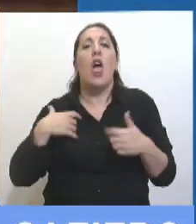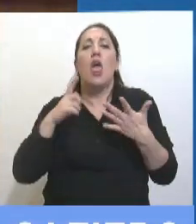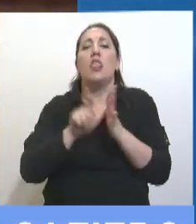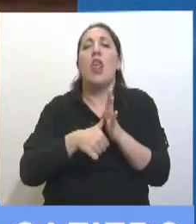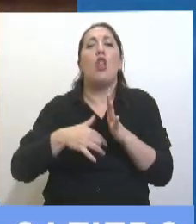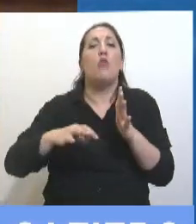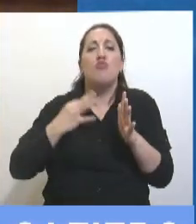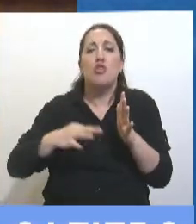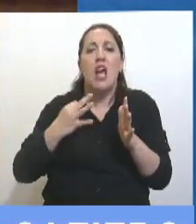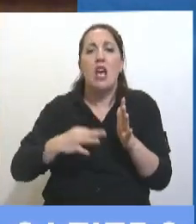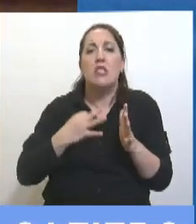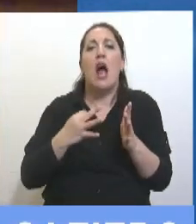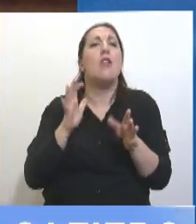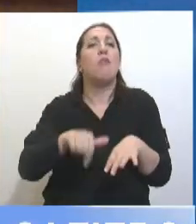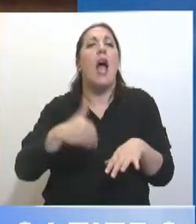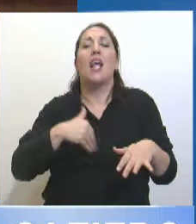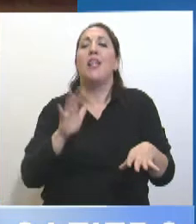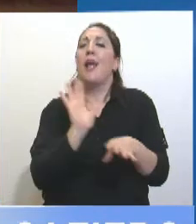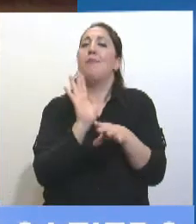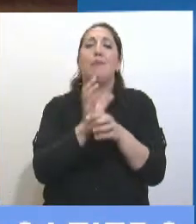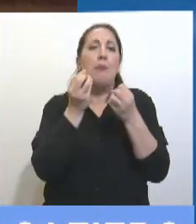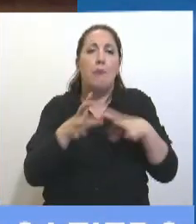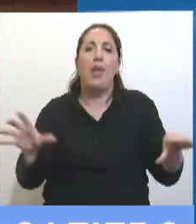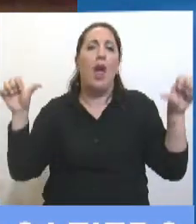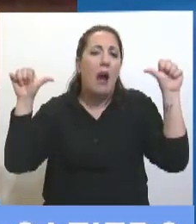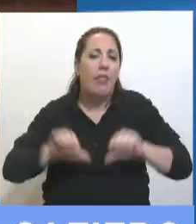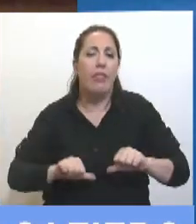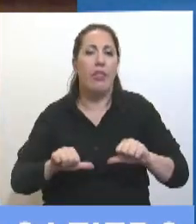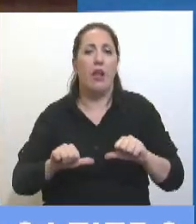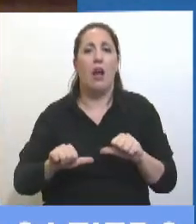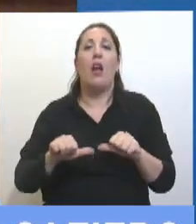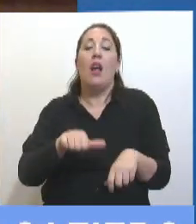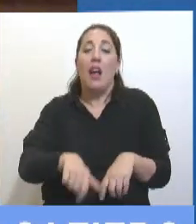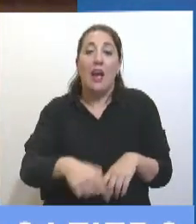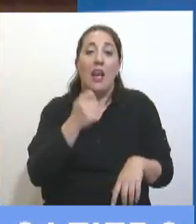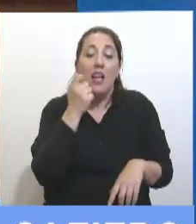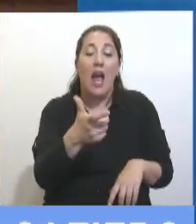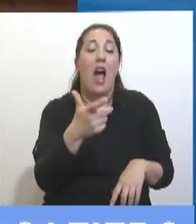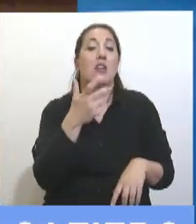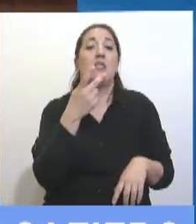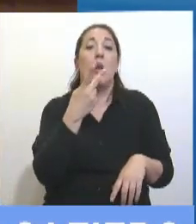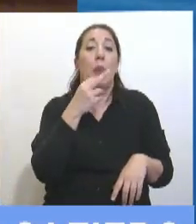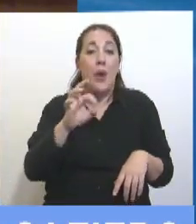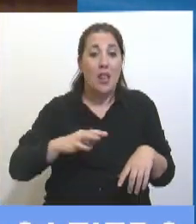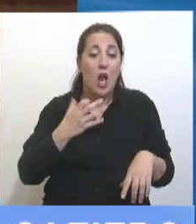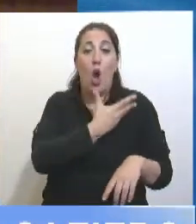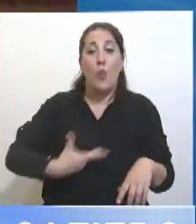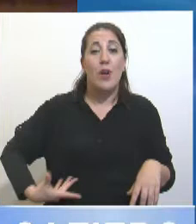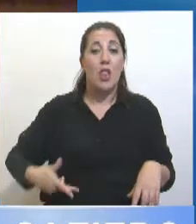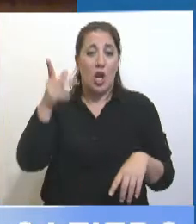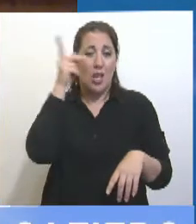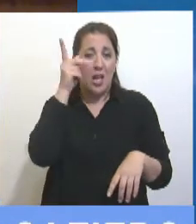siglo XXI están perdidas. Y que en estas dos décadas casi dos terceras partes las gobernó el kirchnerismo